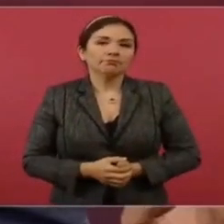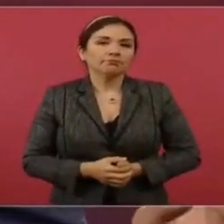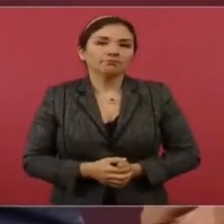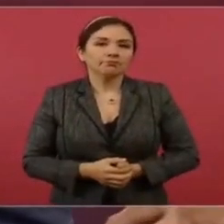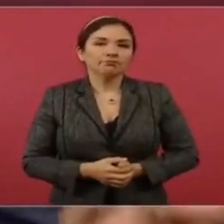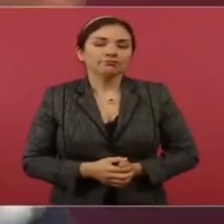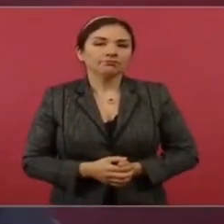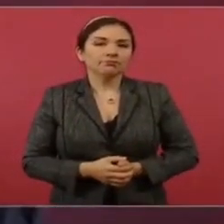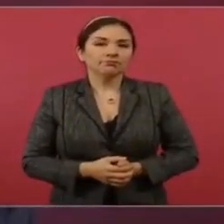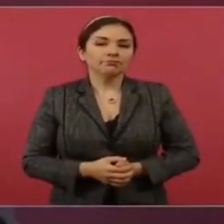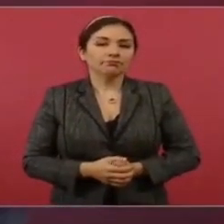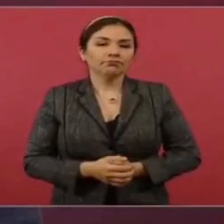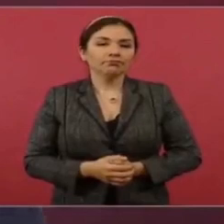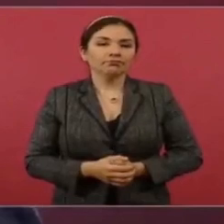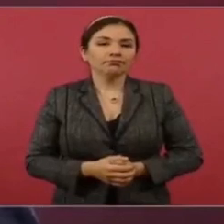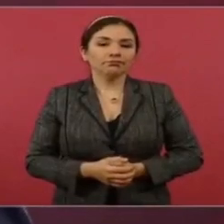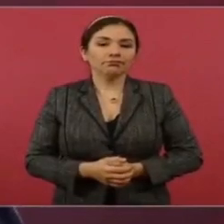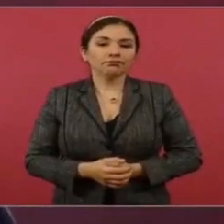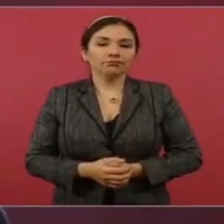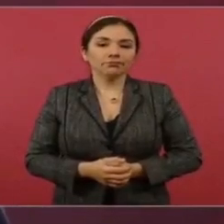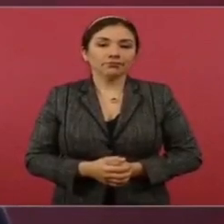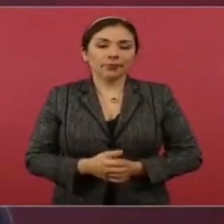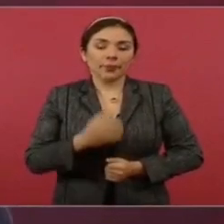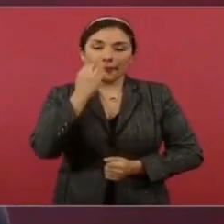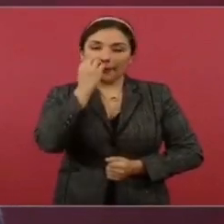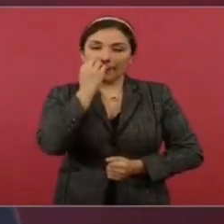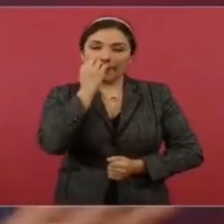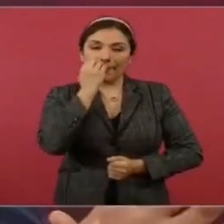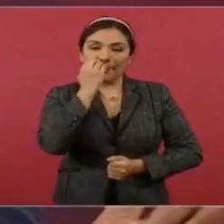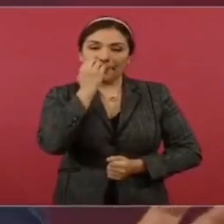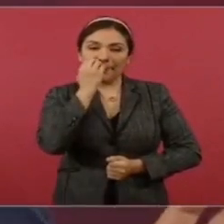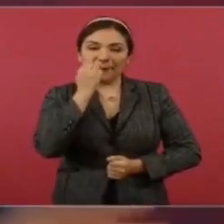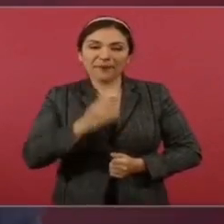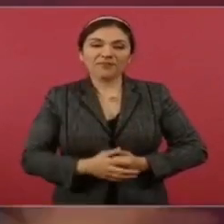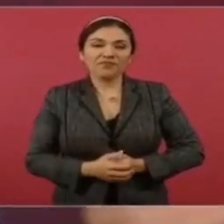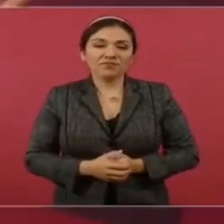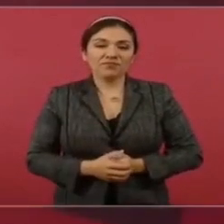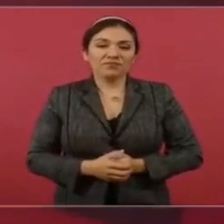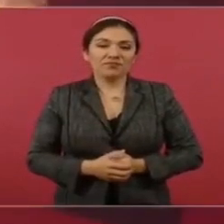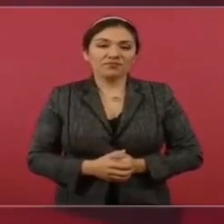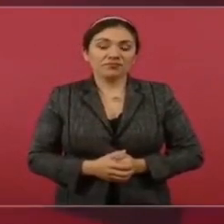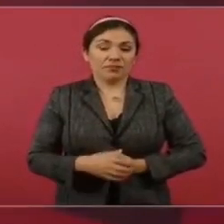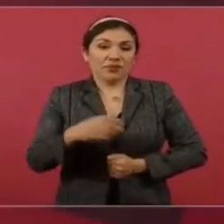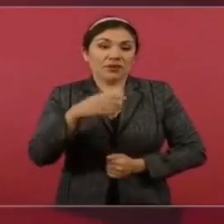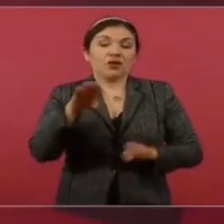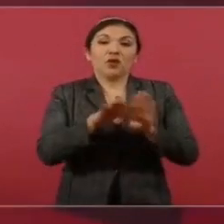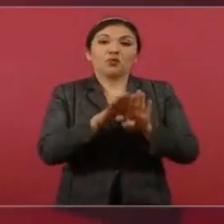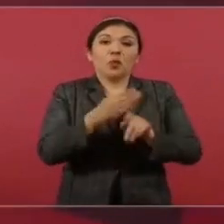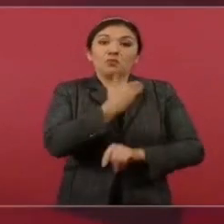ya no ejecutemos nada.